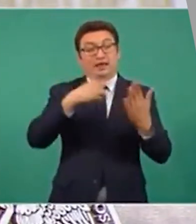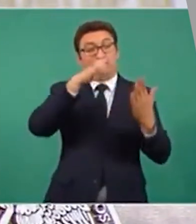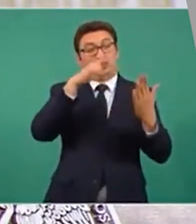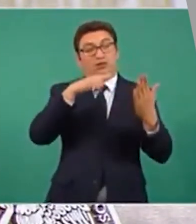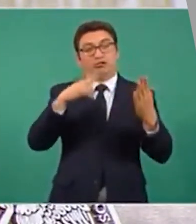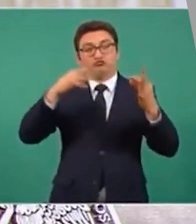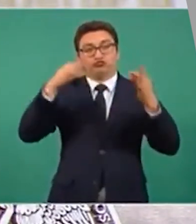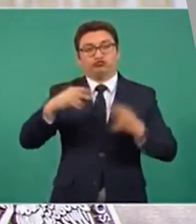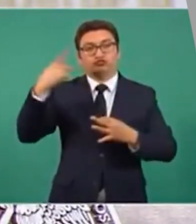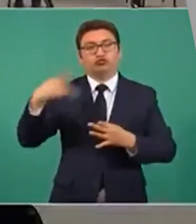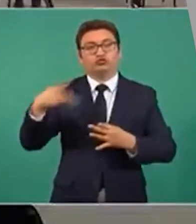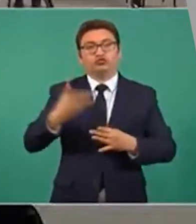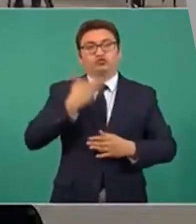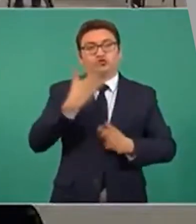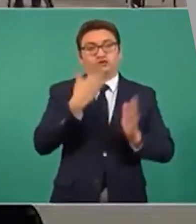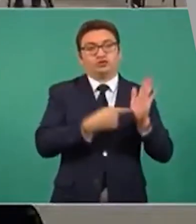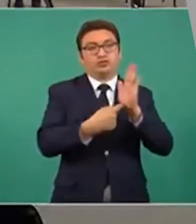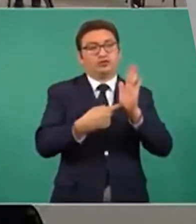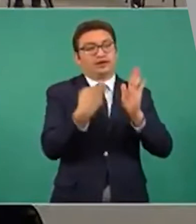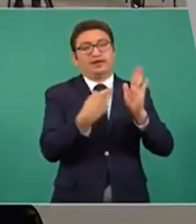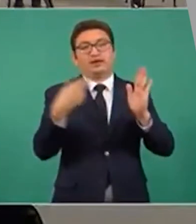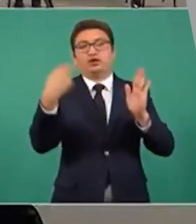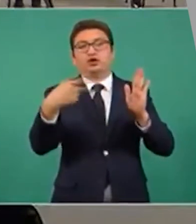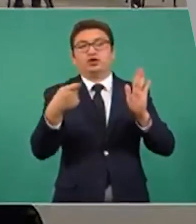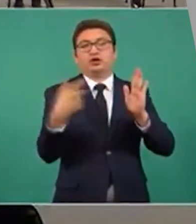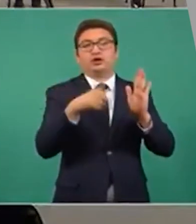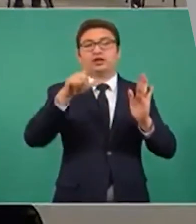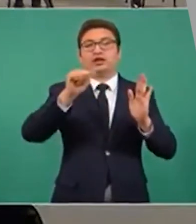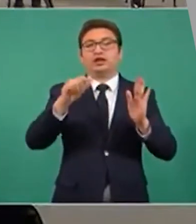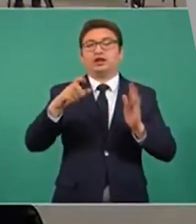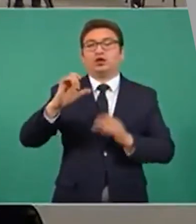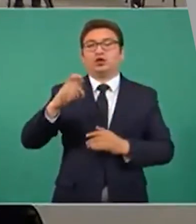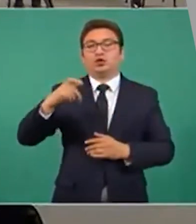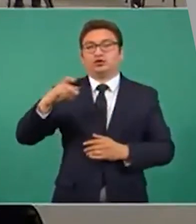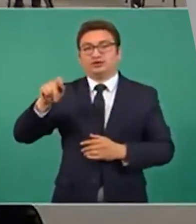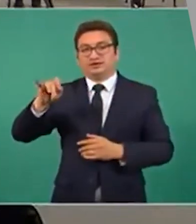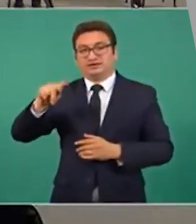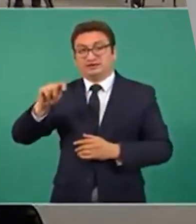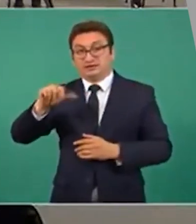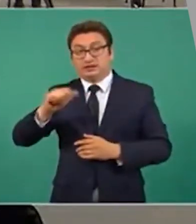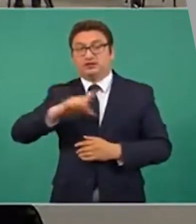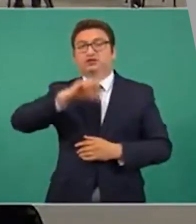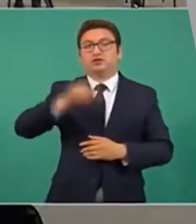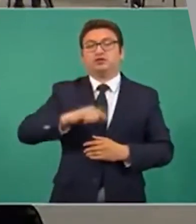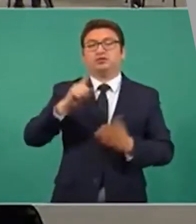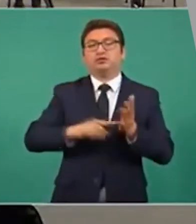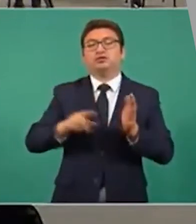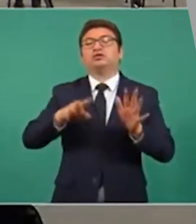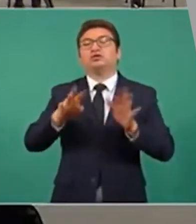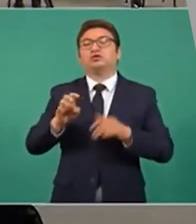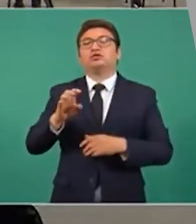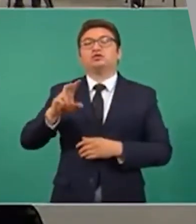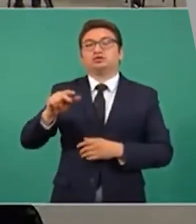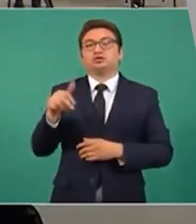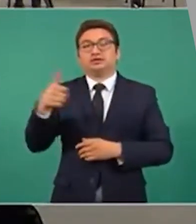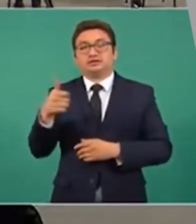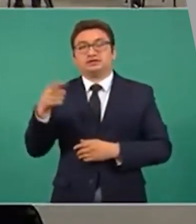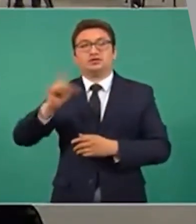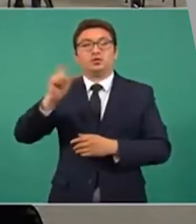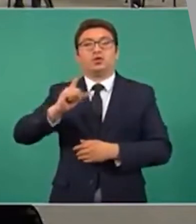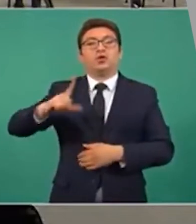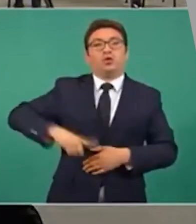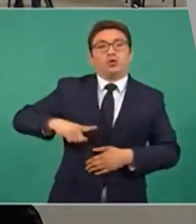más emblemáticas, la conquista. Sin embargo, en 1986, en los inicios del régimen neoliberal,